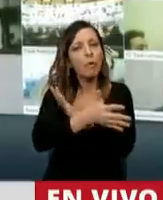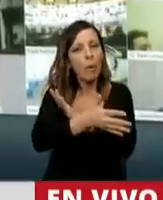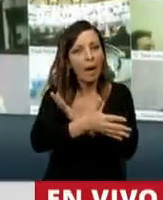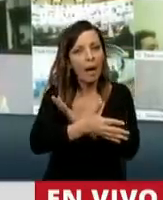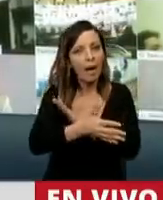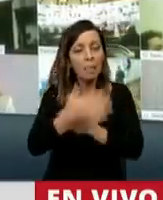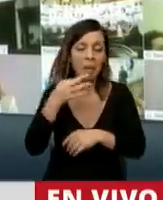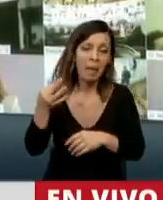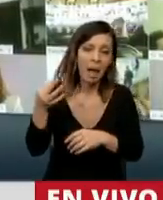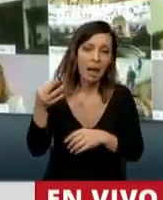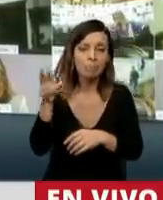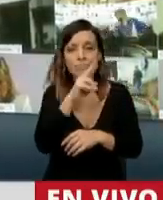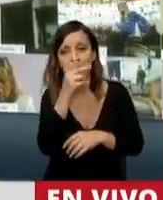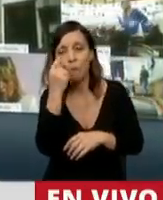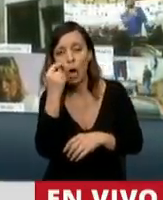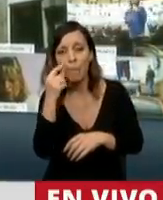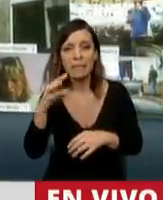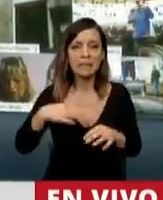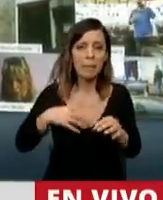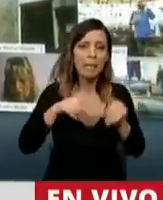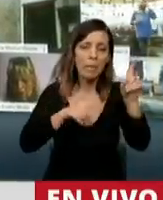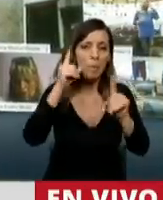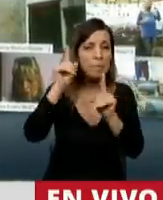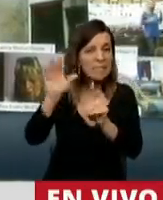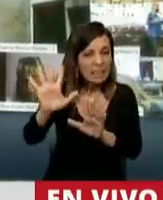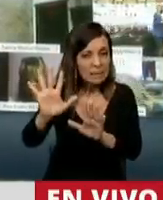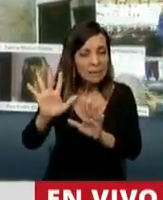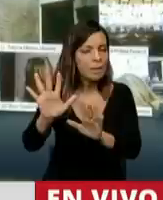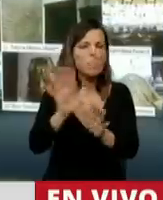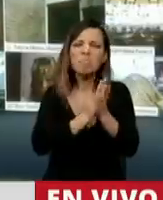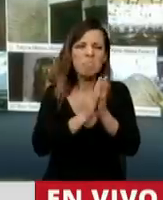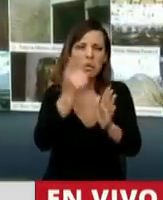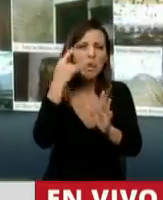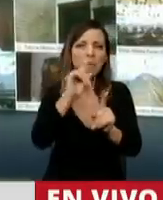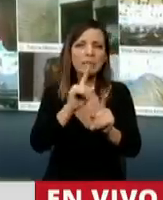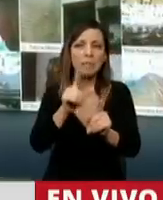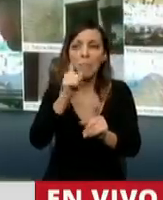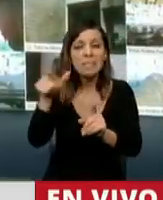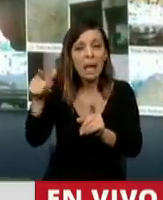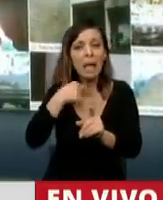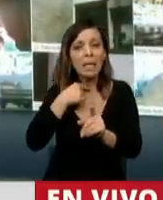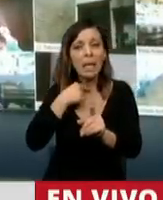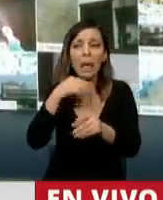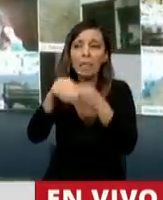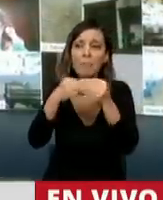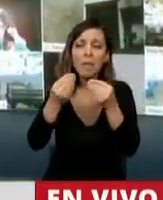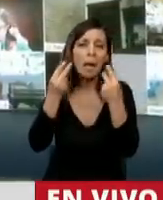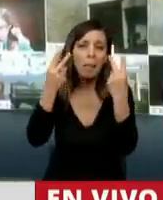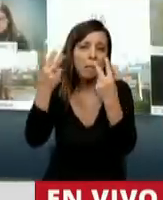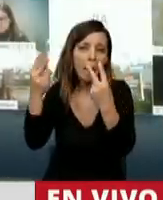que llamo a compañeras, compañeros ciudadanos, ciudadanas que crean eso, va realmente desistir de eso. Creo que tiene todo el derecho a viajar con su familia por el mundo.